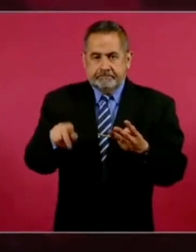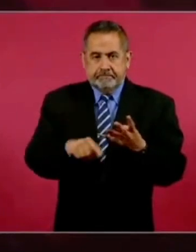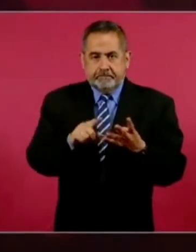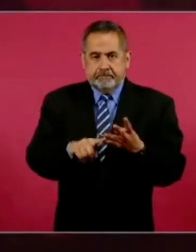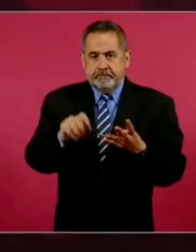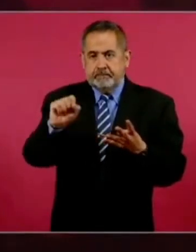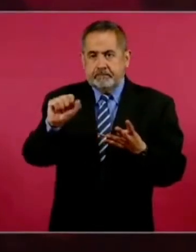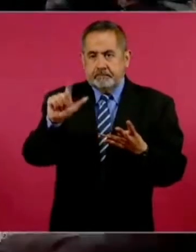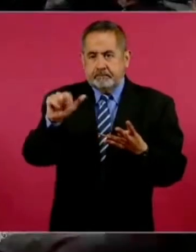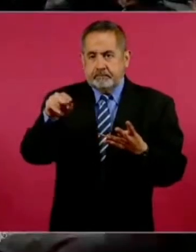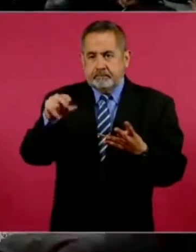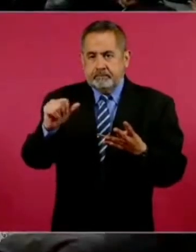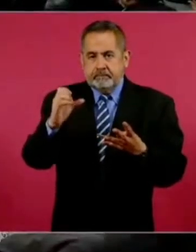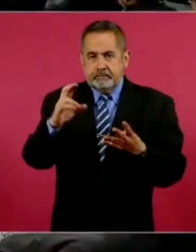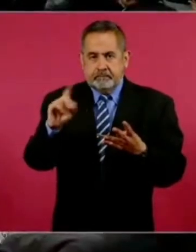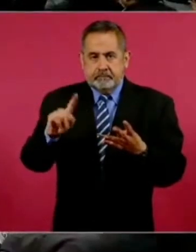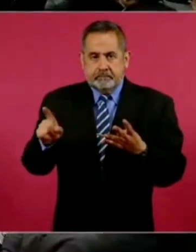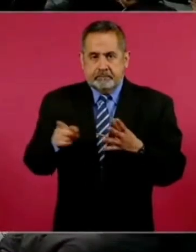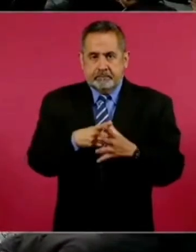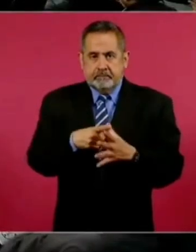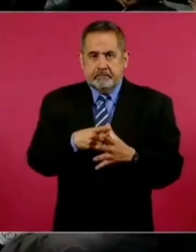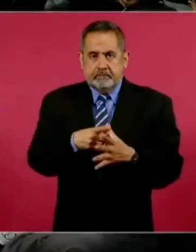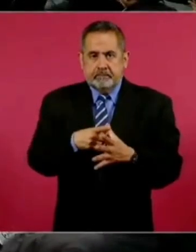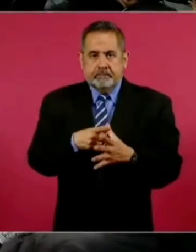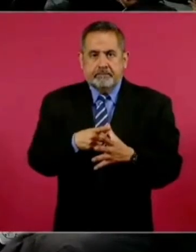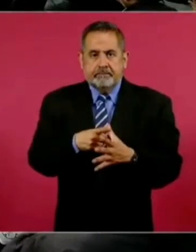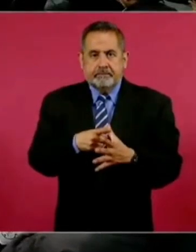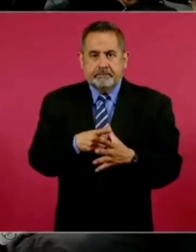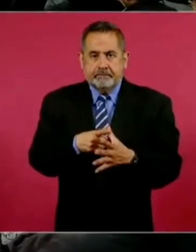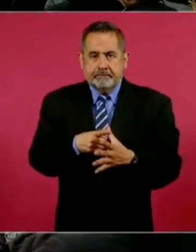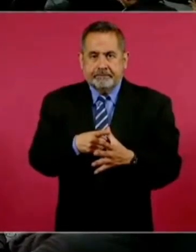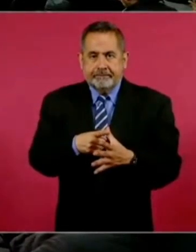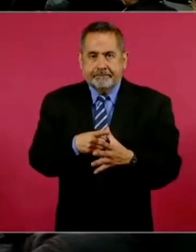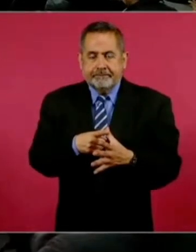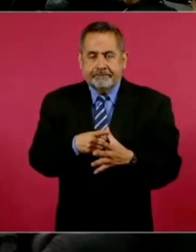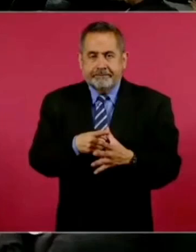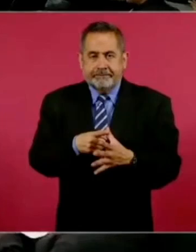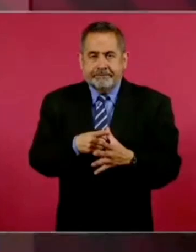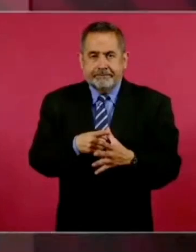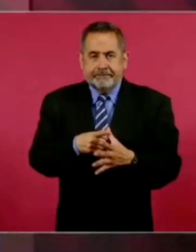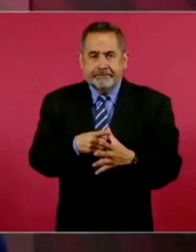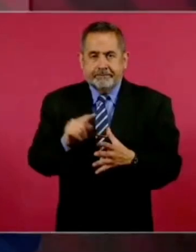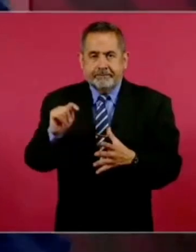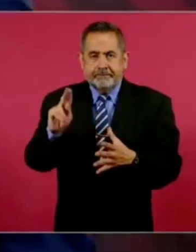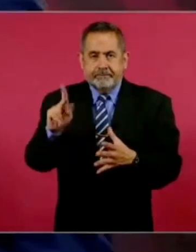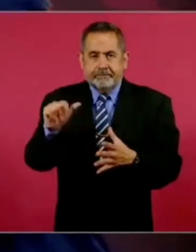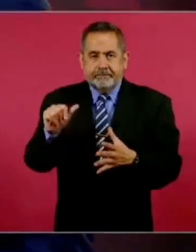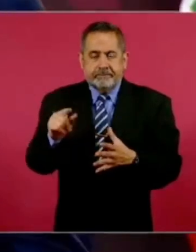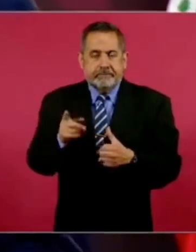Salina Cruz, Tula,